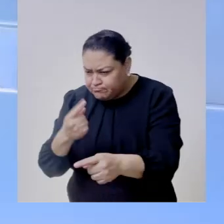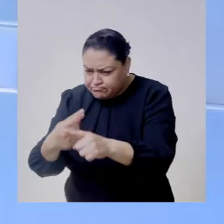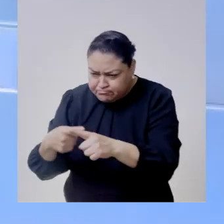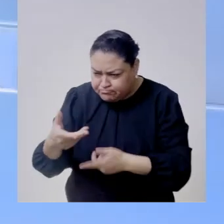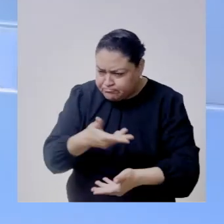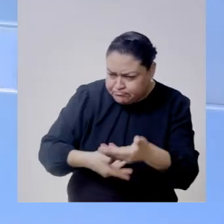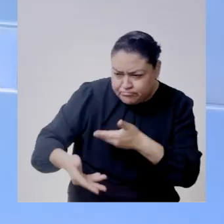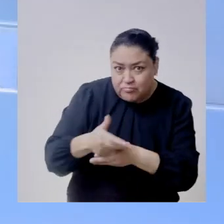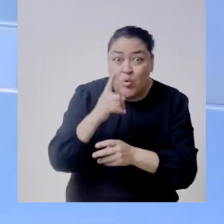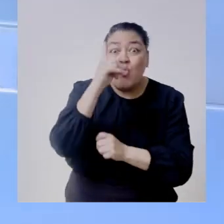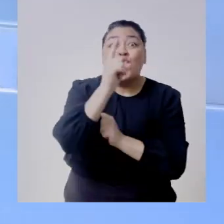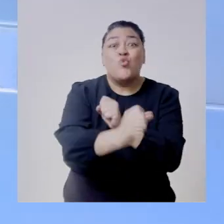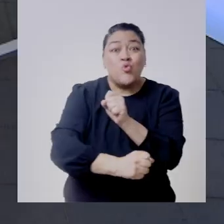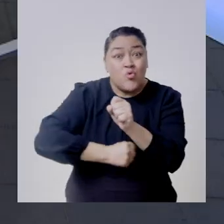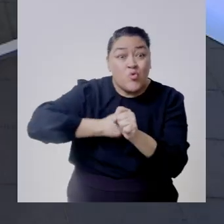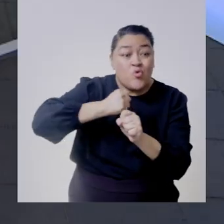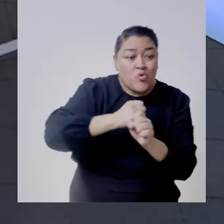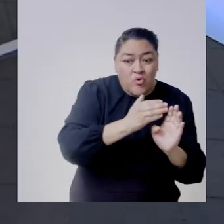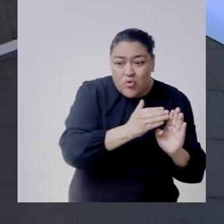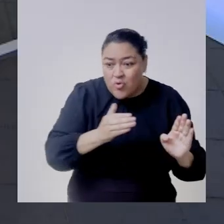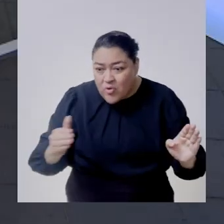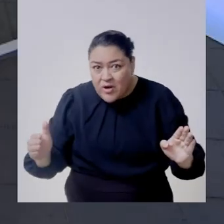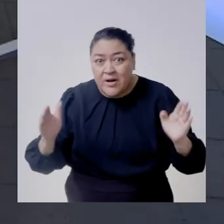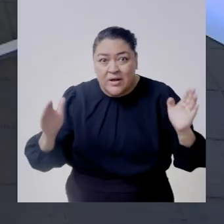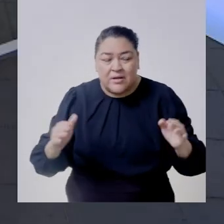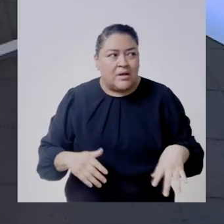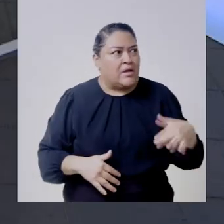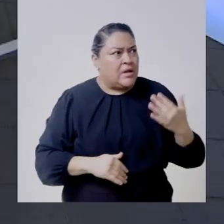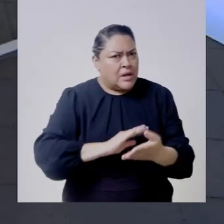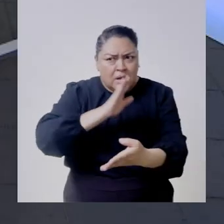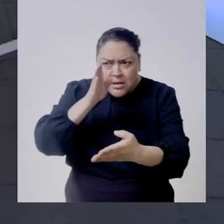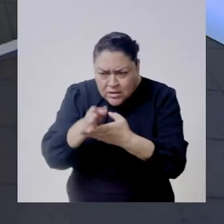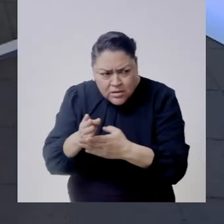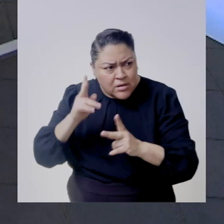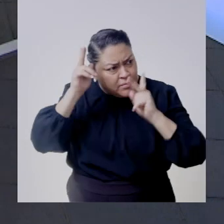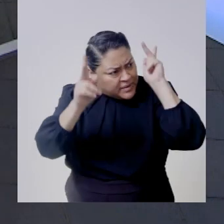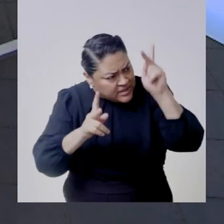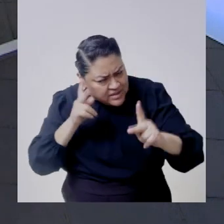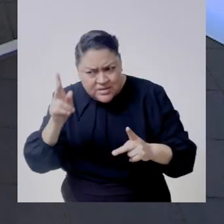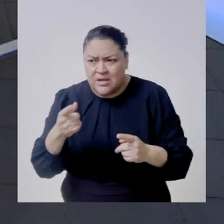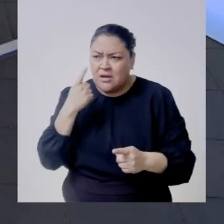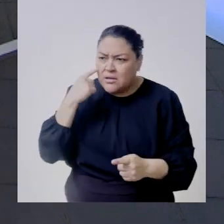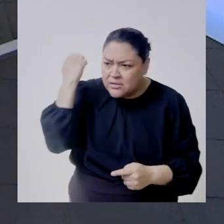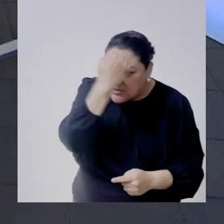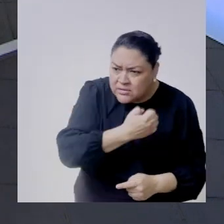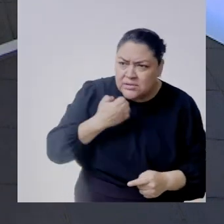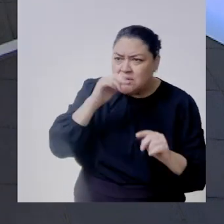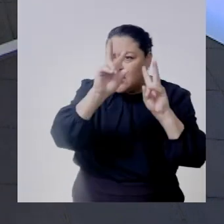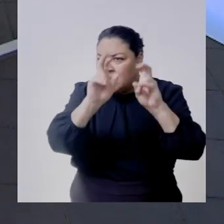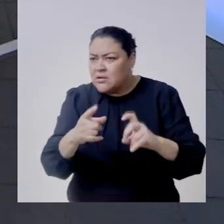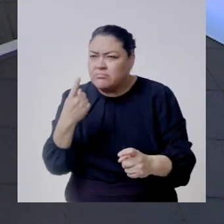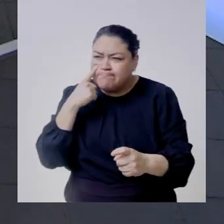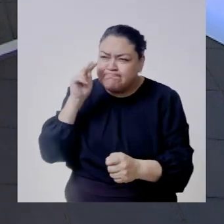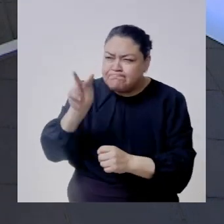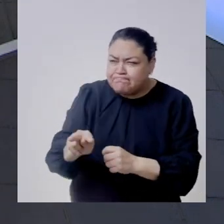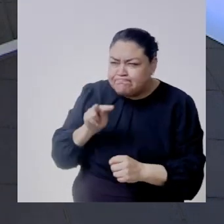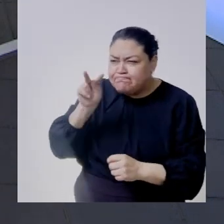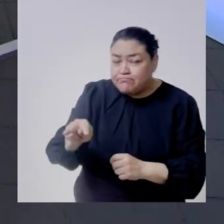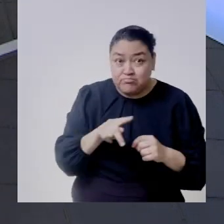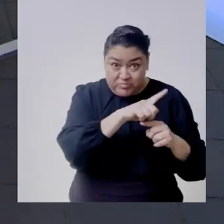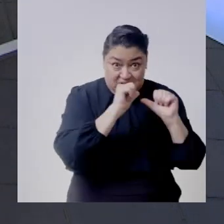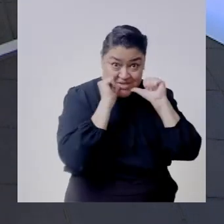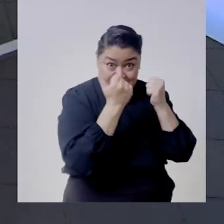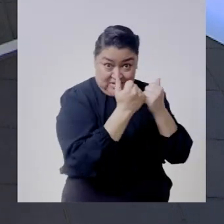certificación un año que la escuela se sometió a visitas se sometió pues a al escrutinio de esta